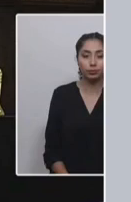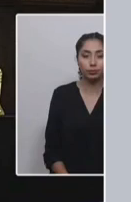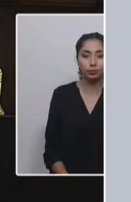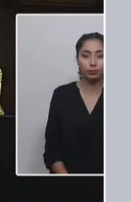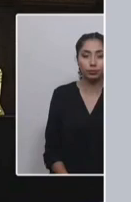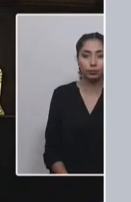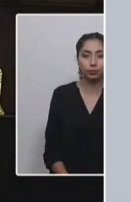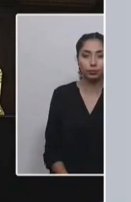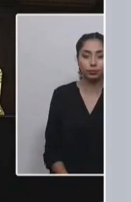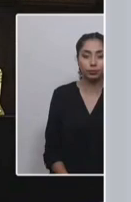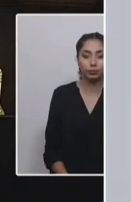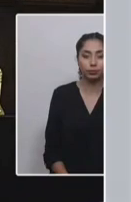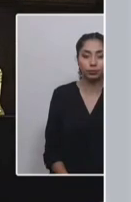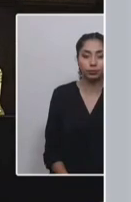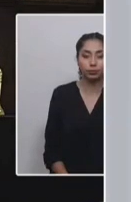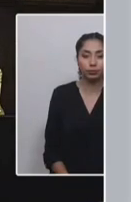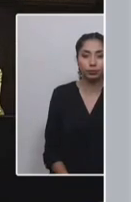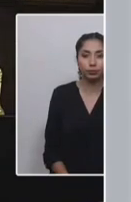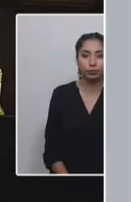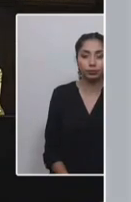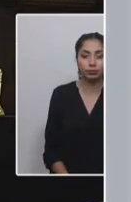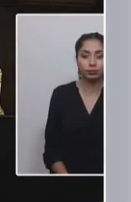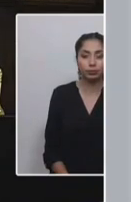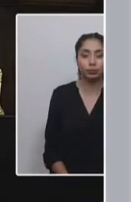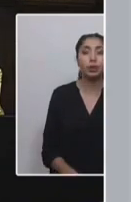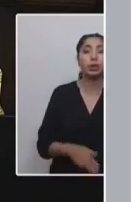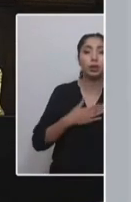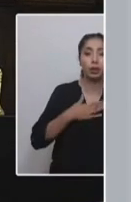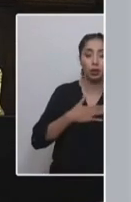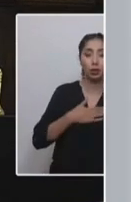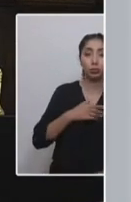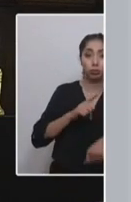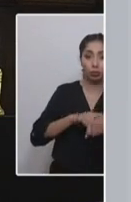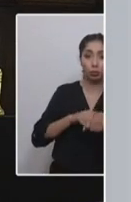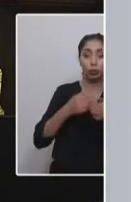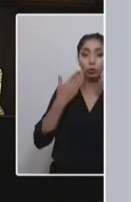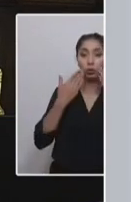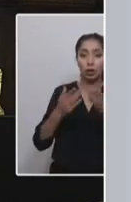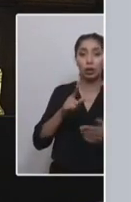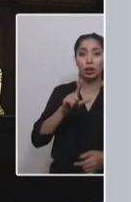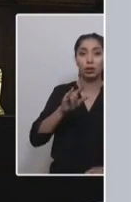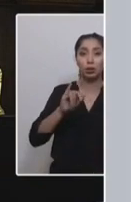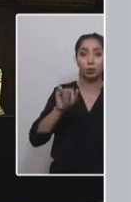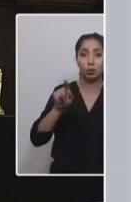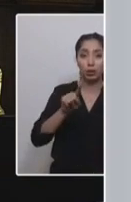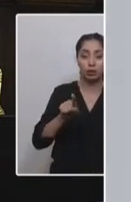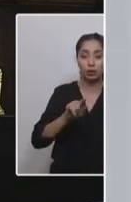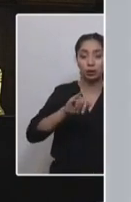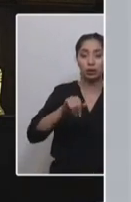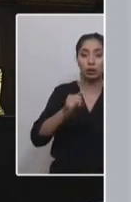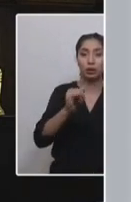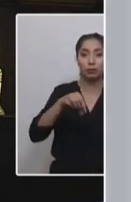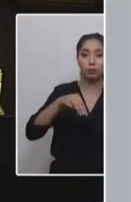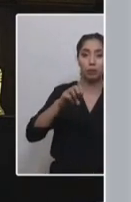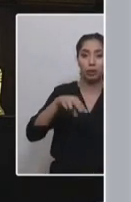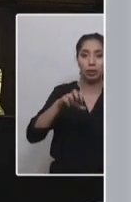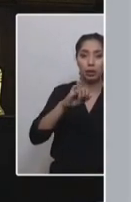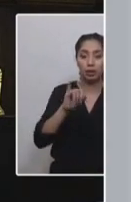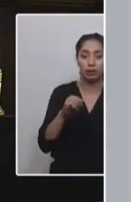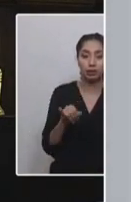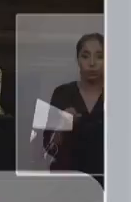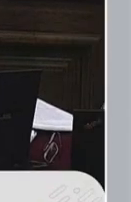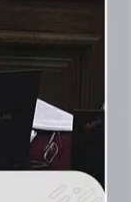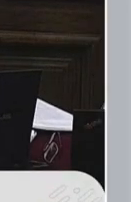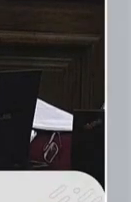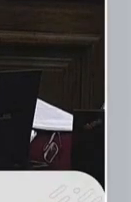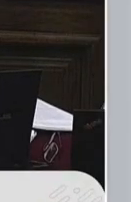forma en cual estaba redactada. Por lo tanto, lo que se busca es perfeccionarla para que quede una norma mucho más robusta y clara al respecto. Y en cuanto